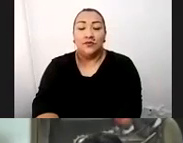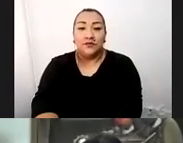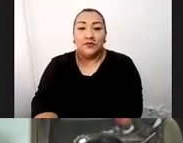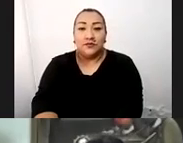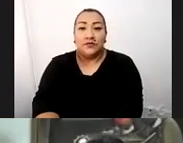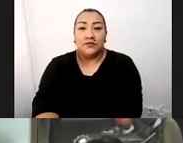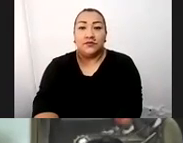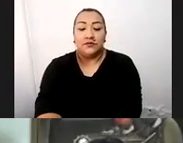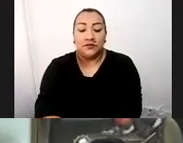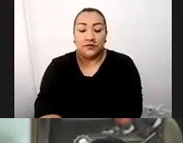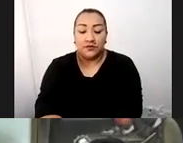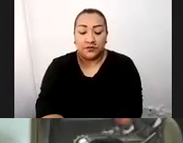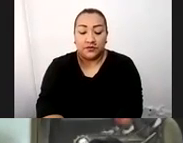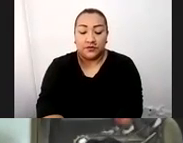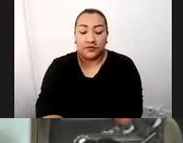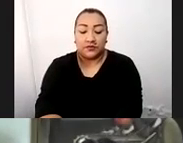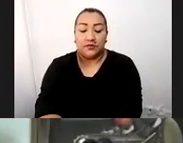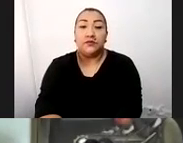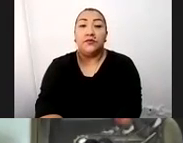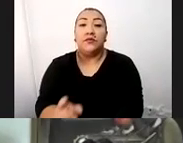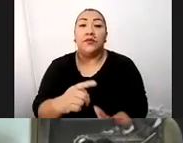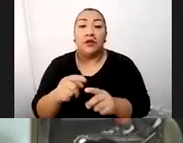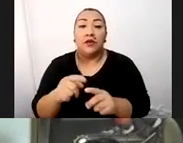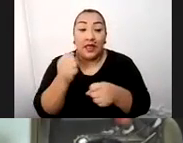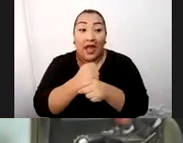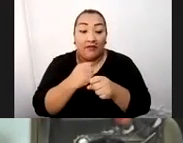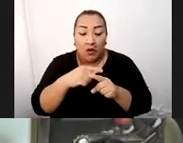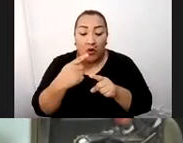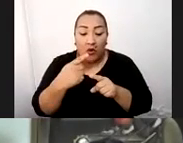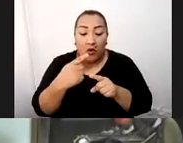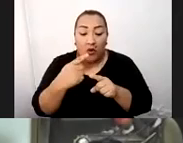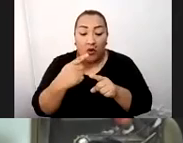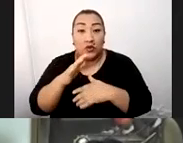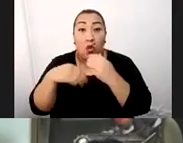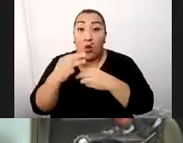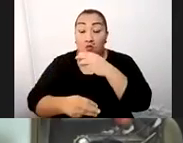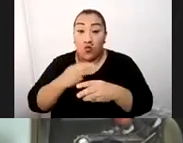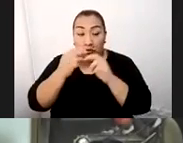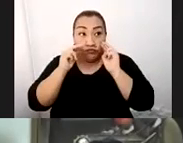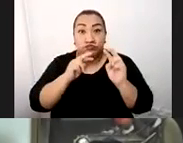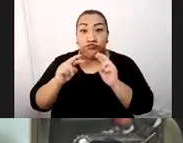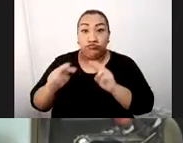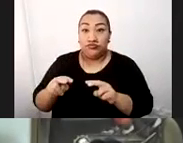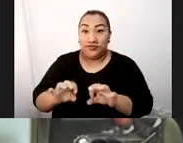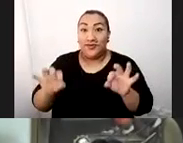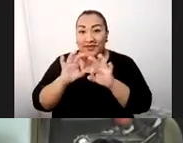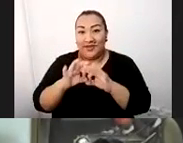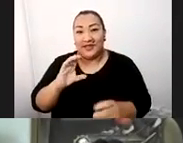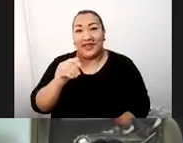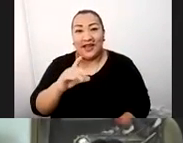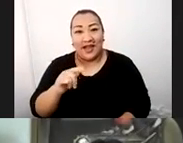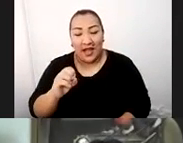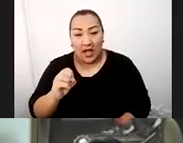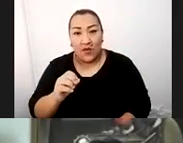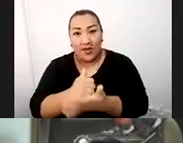andinos o nuestros superfoods están de moda en todo el mundo. Asimismo, nuestro café, nuestro cacao. Y por eso nos ha ayudado a